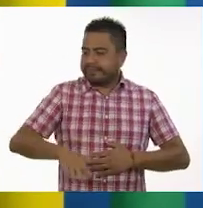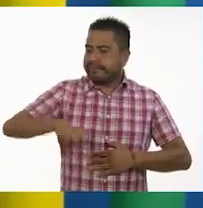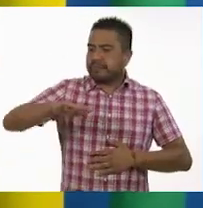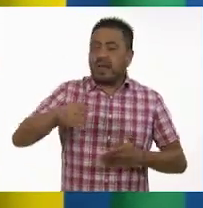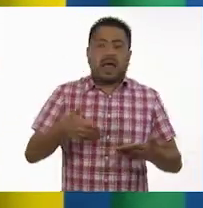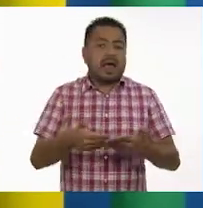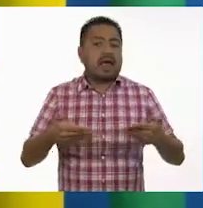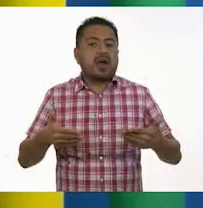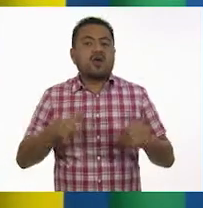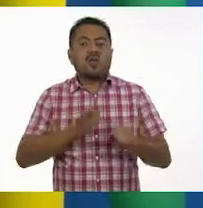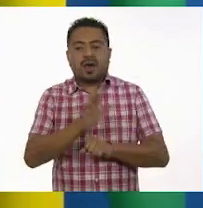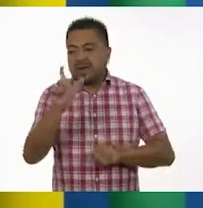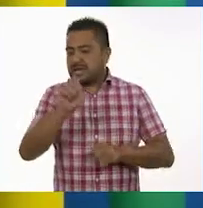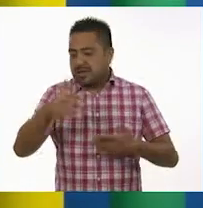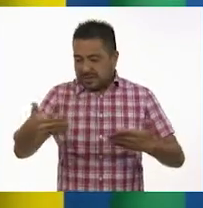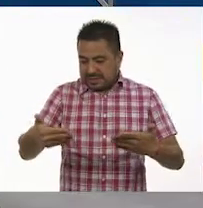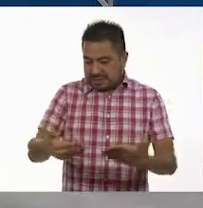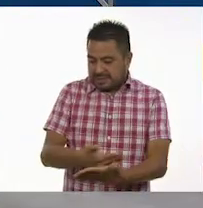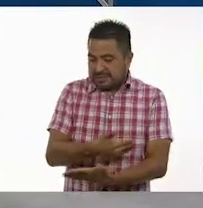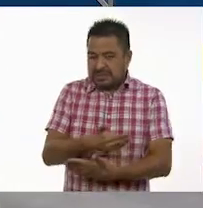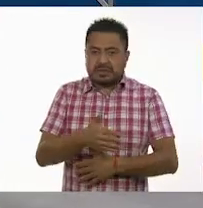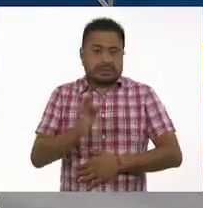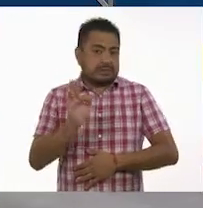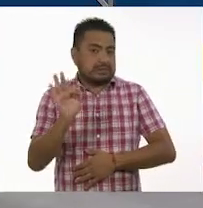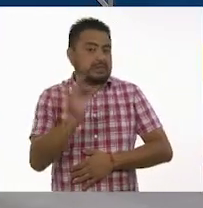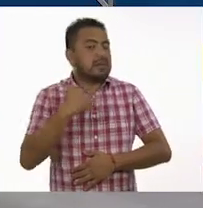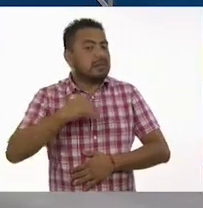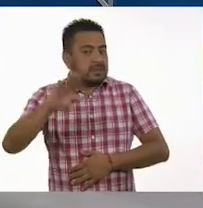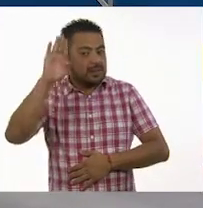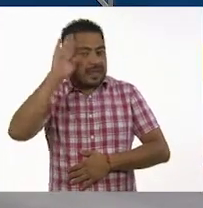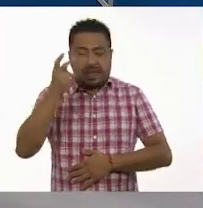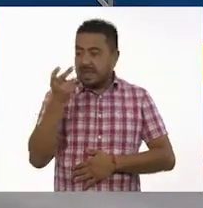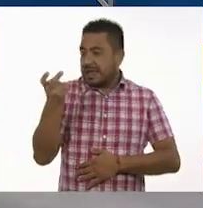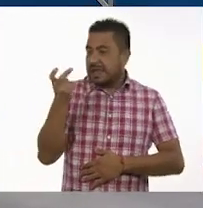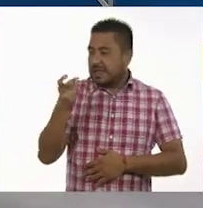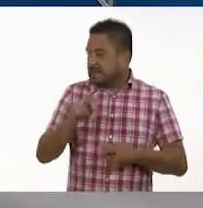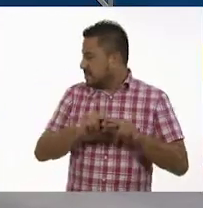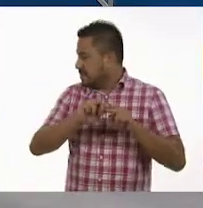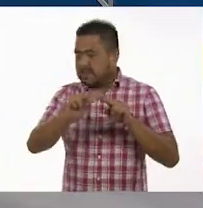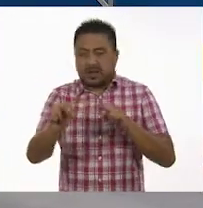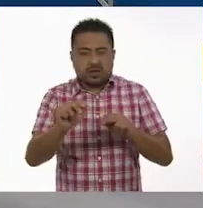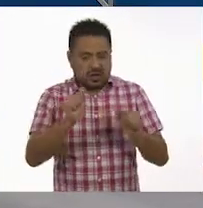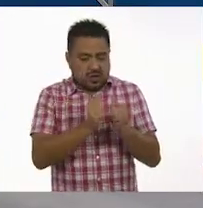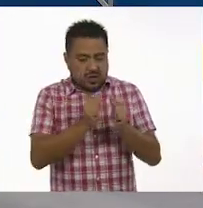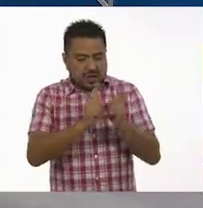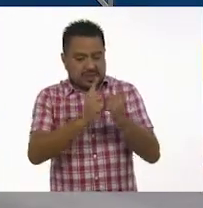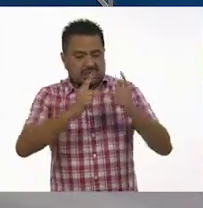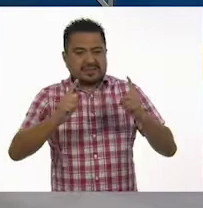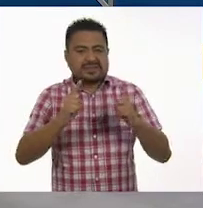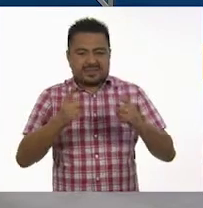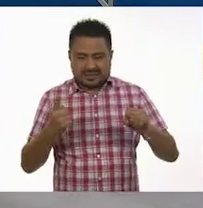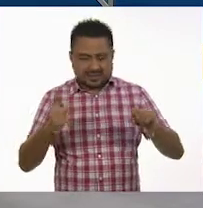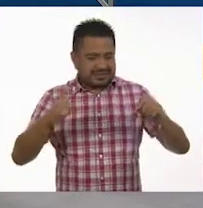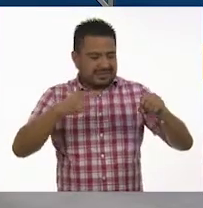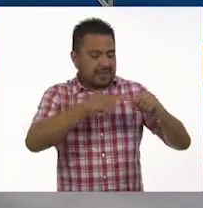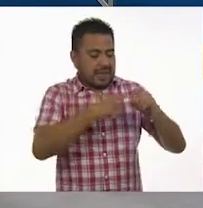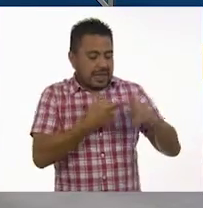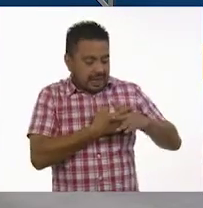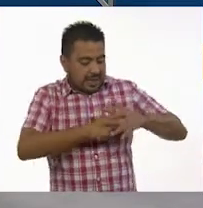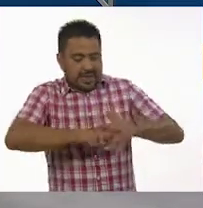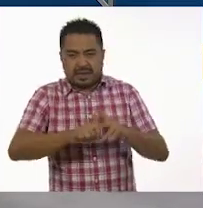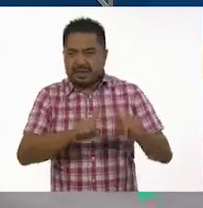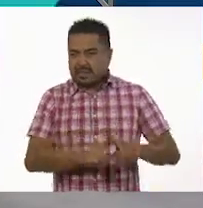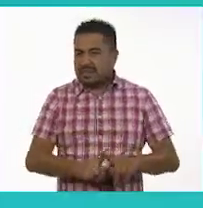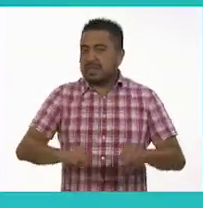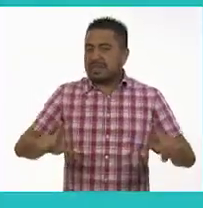el momento del nacimiento. Supongo que es ahí en la fecundación y en el desarrollo del embrión donde comienzan